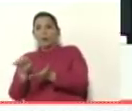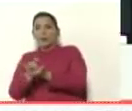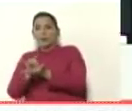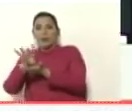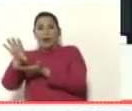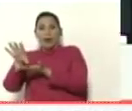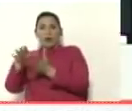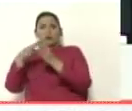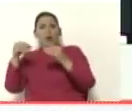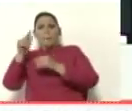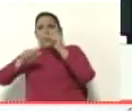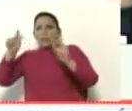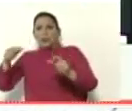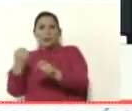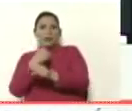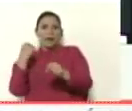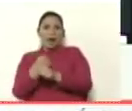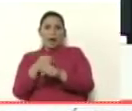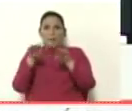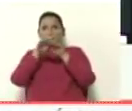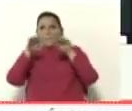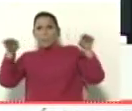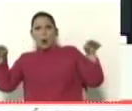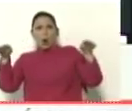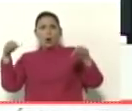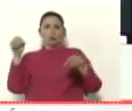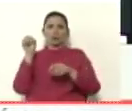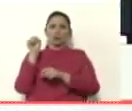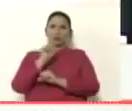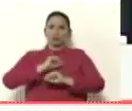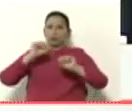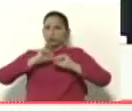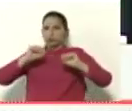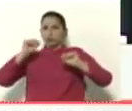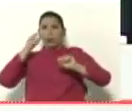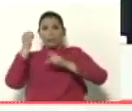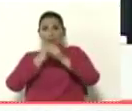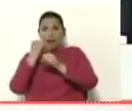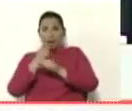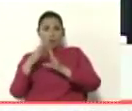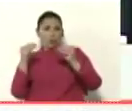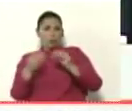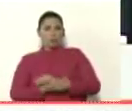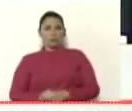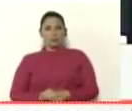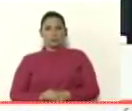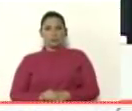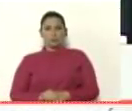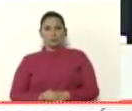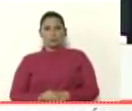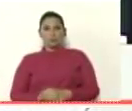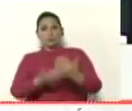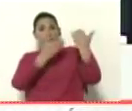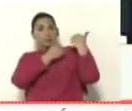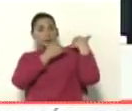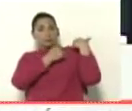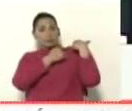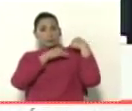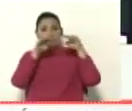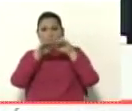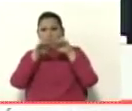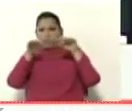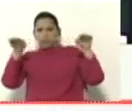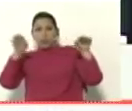todas las personas que trabajaron para montar las tarimas el sonido a los trabajadores que se encargaron del montaje del concierto